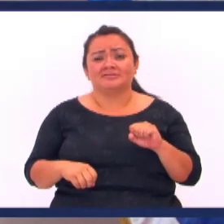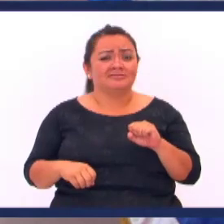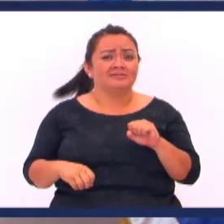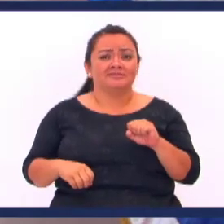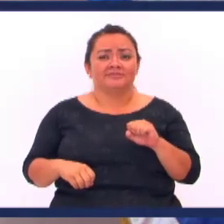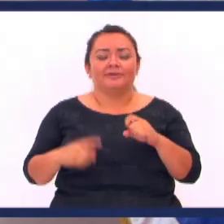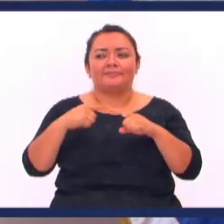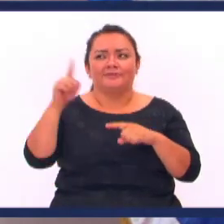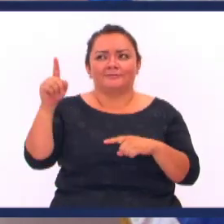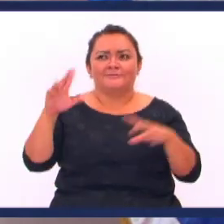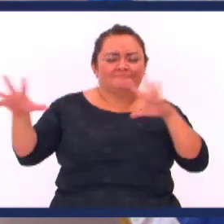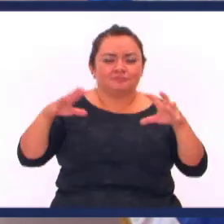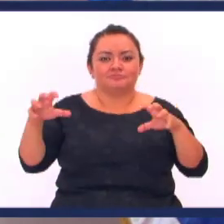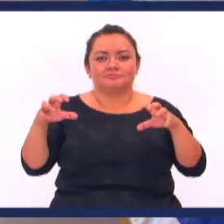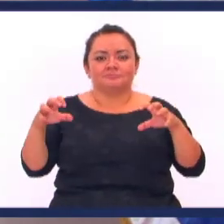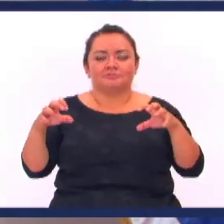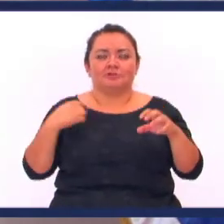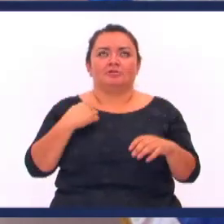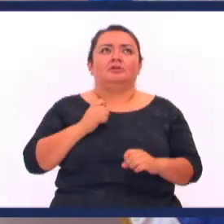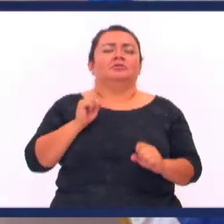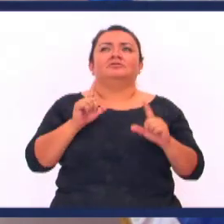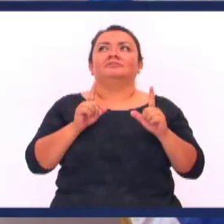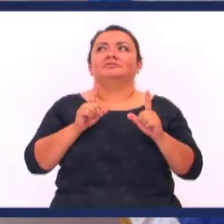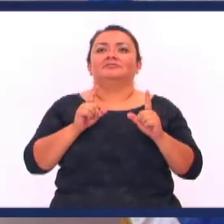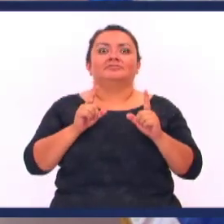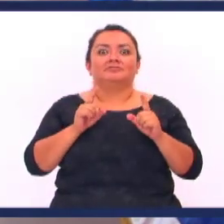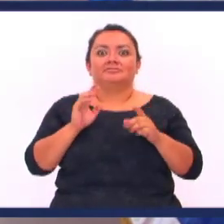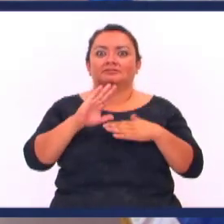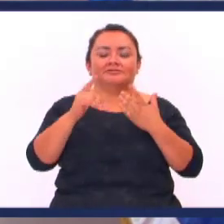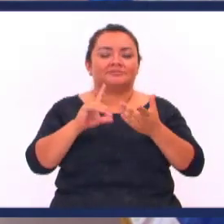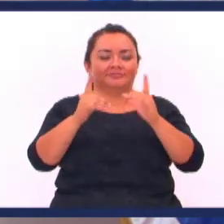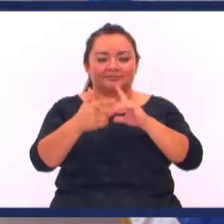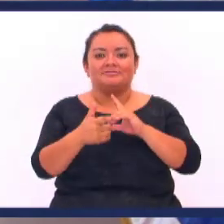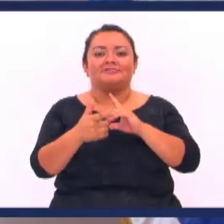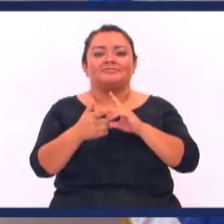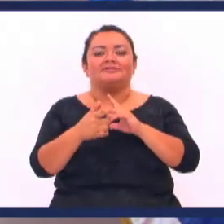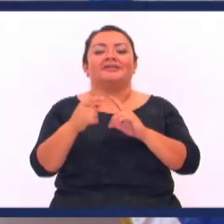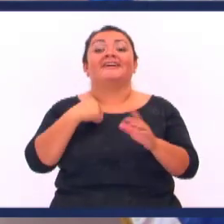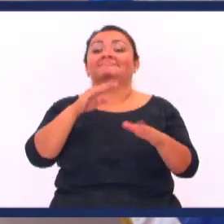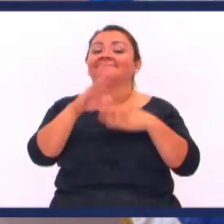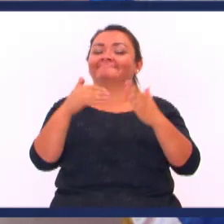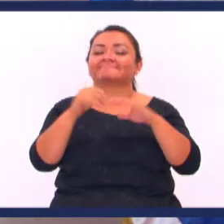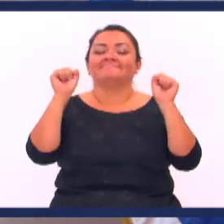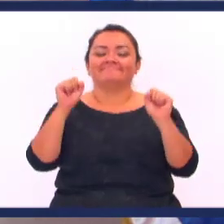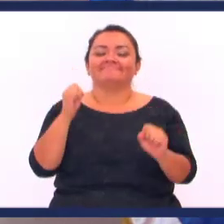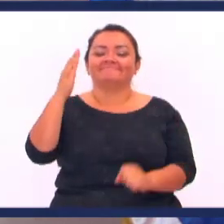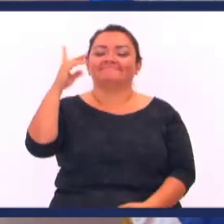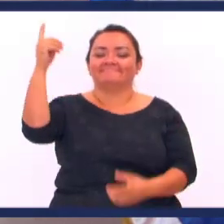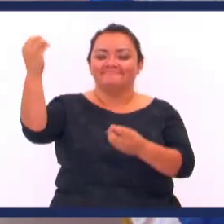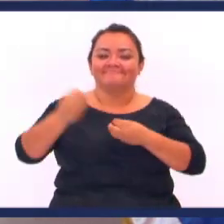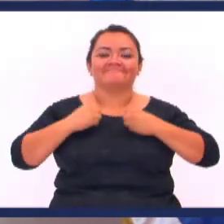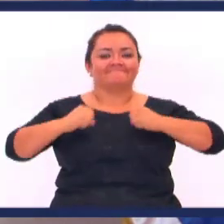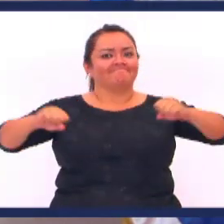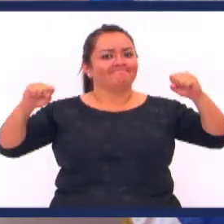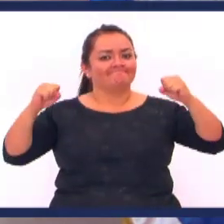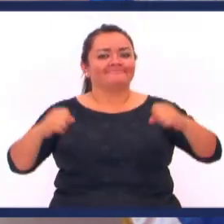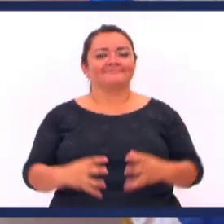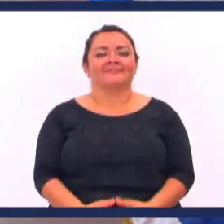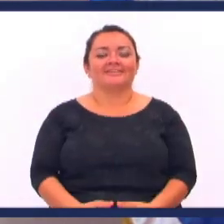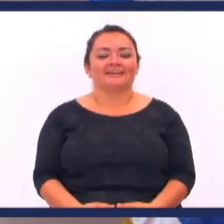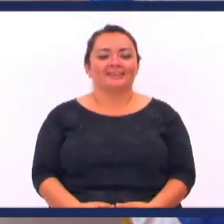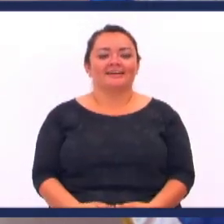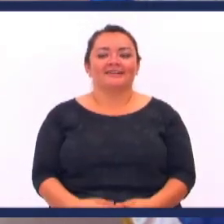Pero Dios te sacudió De una manera Que dice Yo todo lo puedo En Cristo Que me fortalece Gloria a Dios